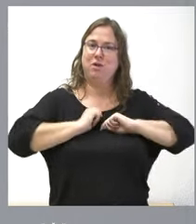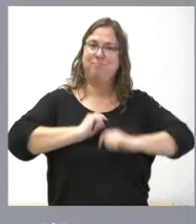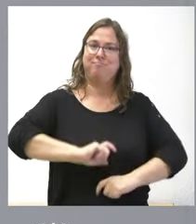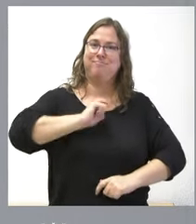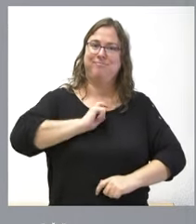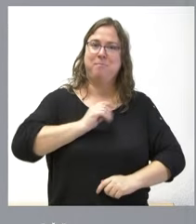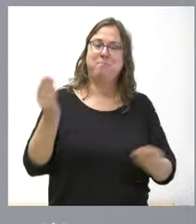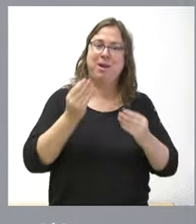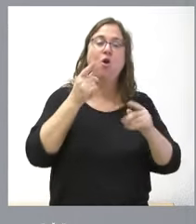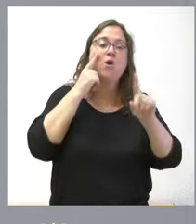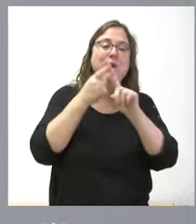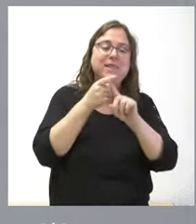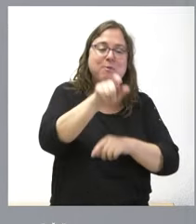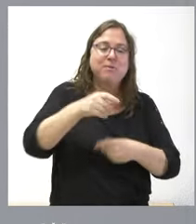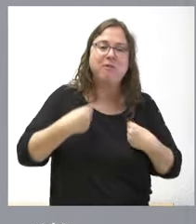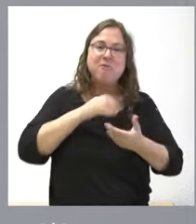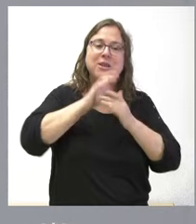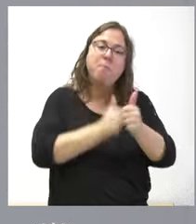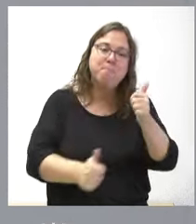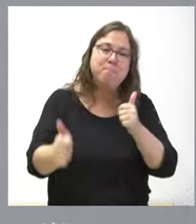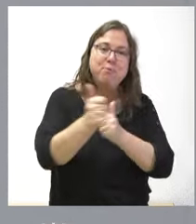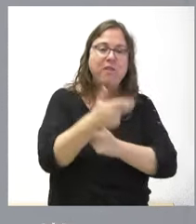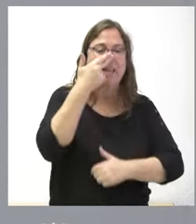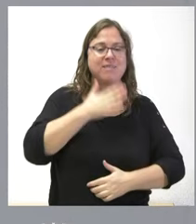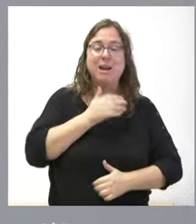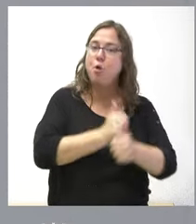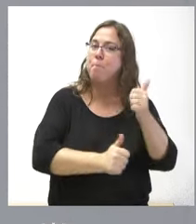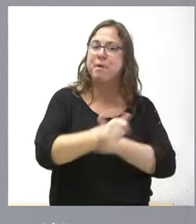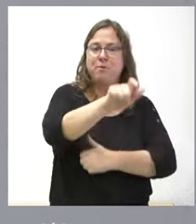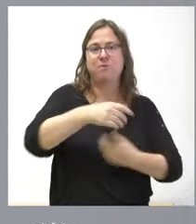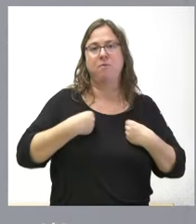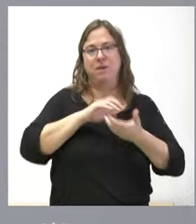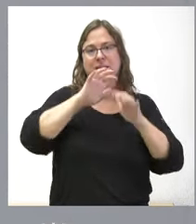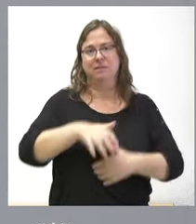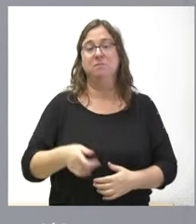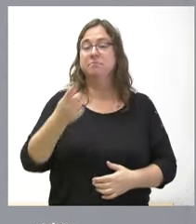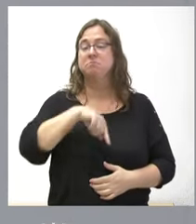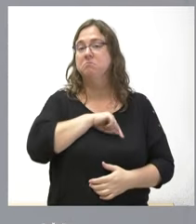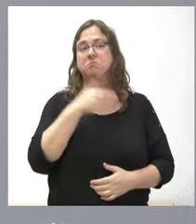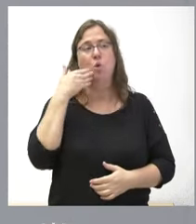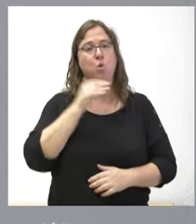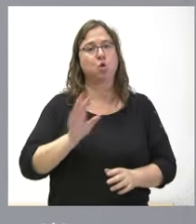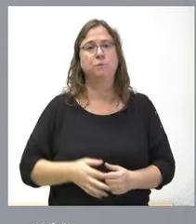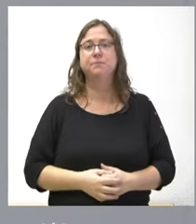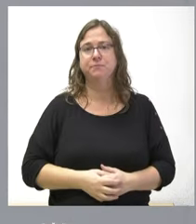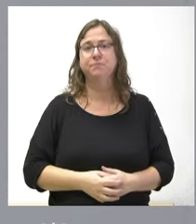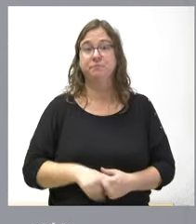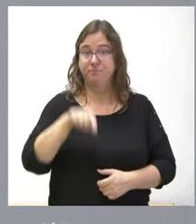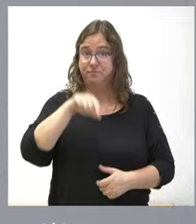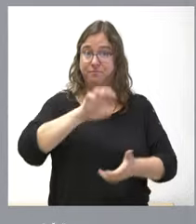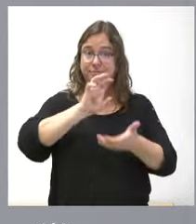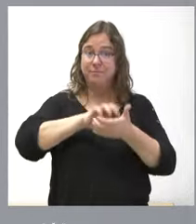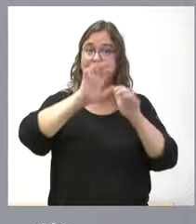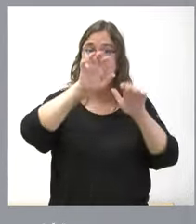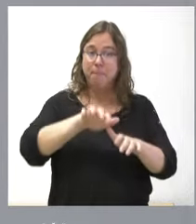interés de la gente de Castilla y León y pongamos a la gente de Castilla y León lo primero y aquí de esto nos podemos sentir muy orgullosos aquí en Castilla y León